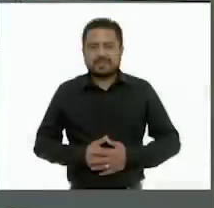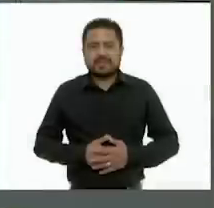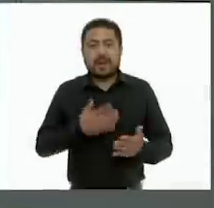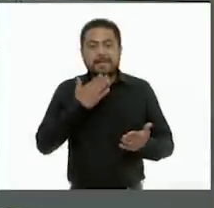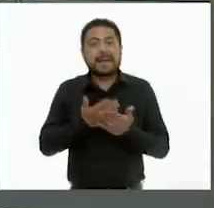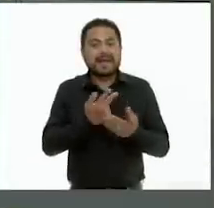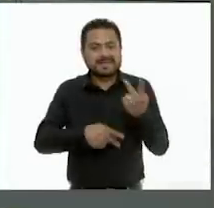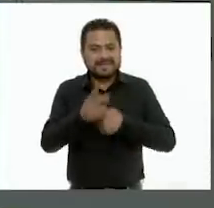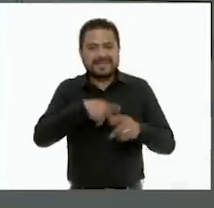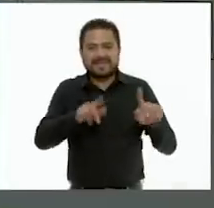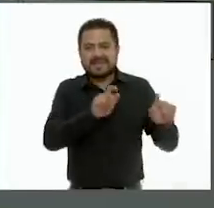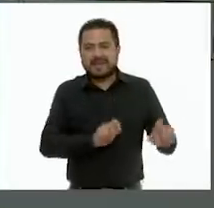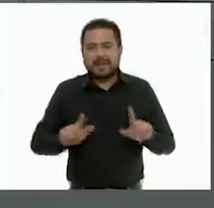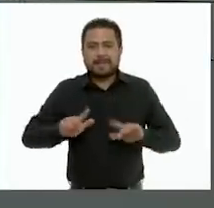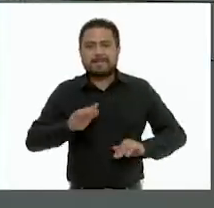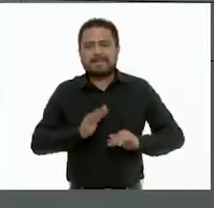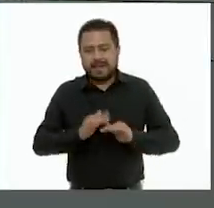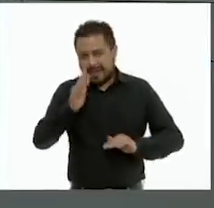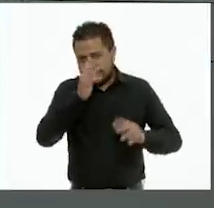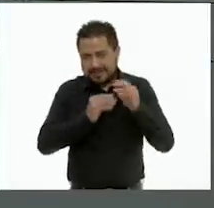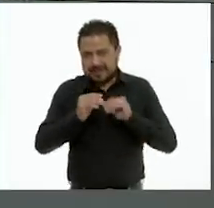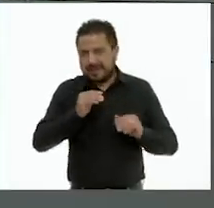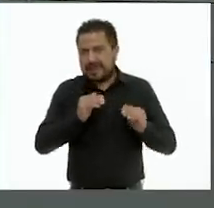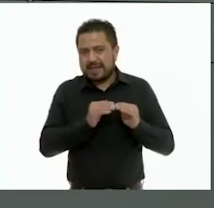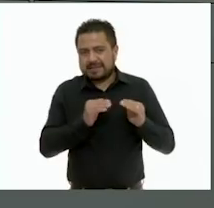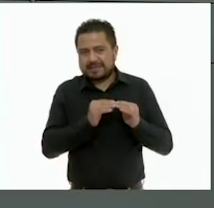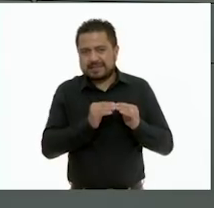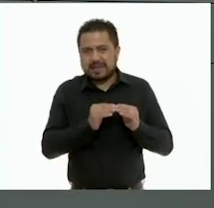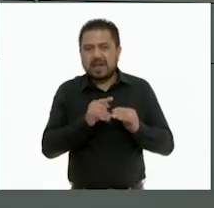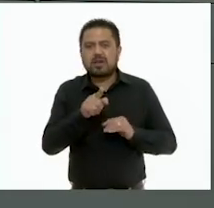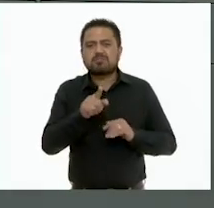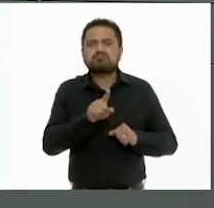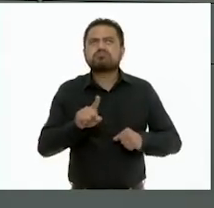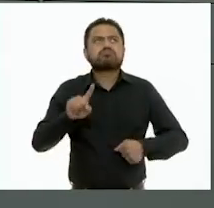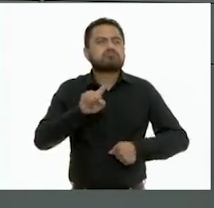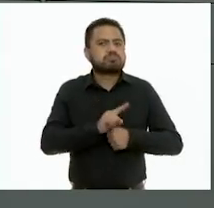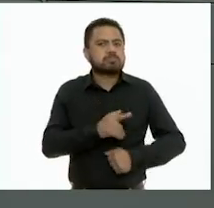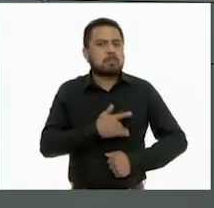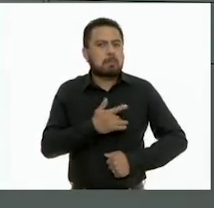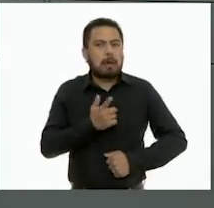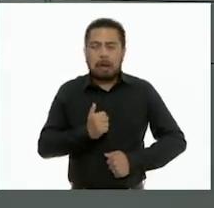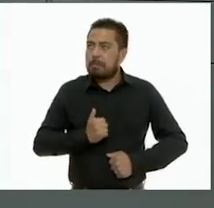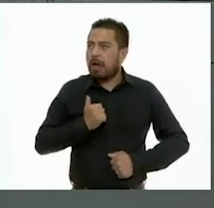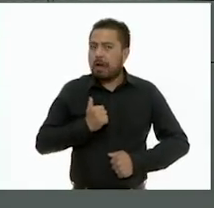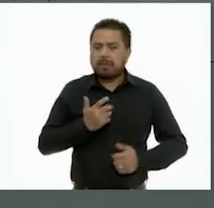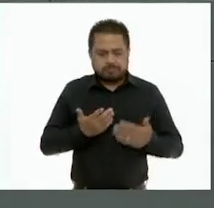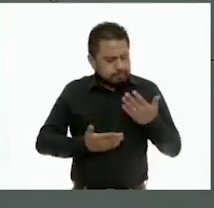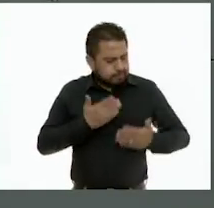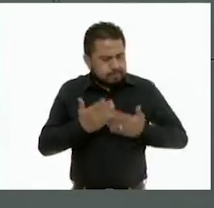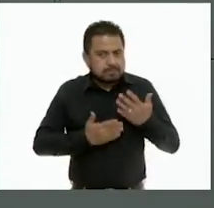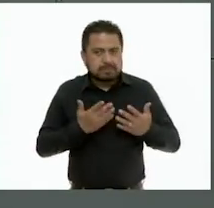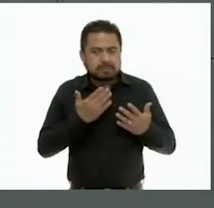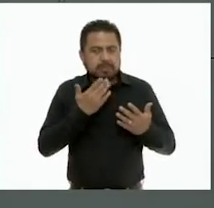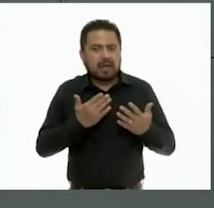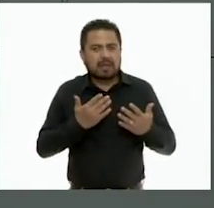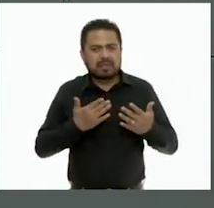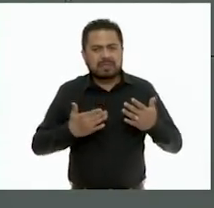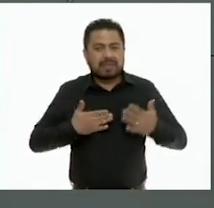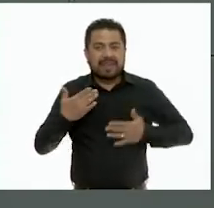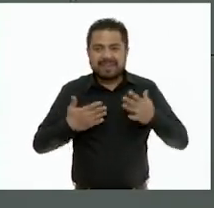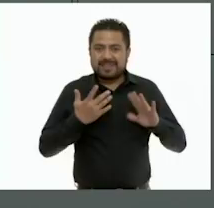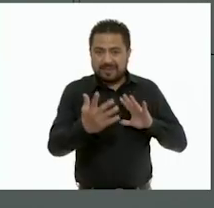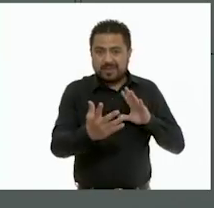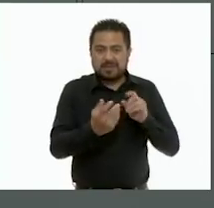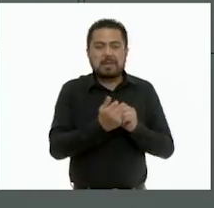Bienvenidos a un programa más de Aprende en Casa. ¿Cómo va su día? ¿Lo han aprovechado estudiando mucho y divirtiéndose con nosotros?